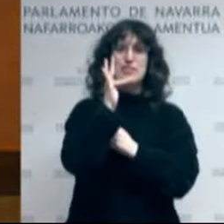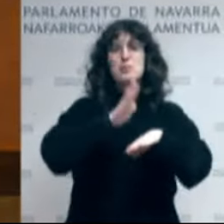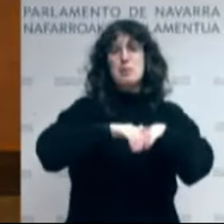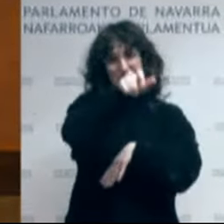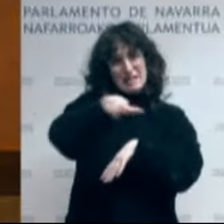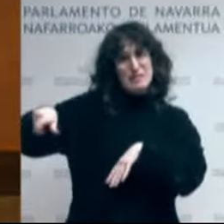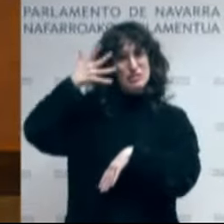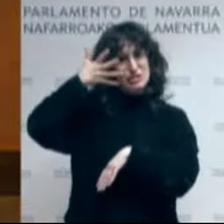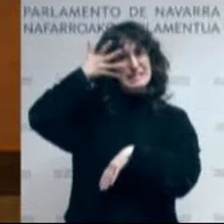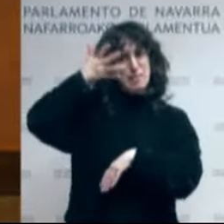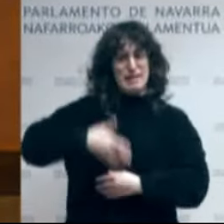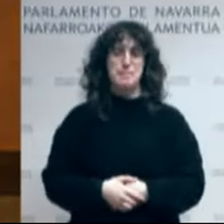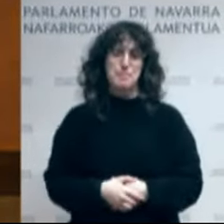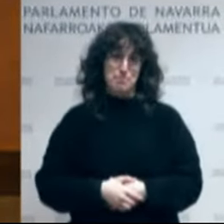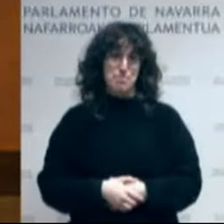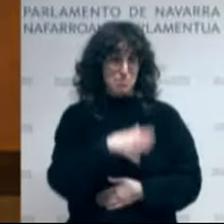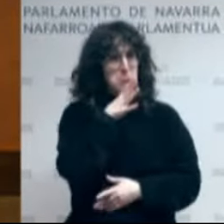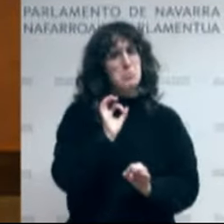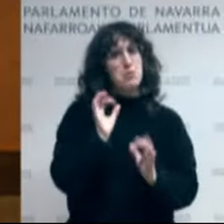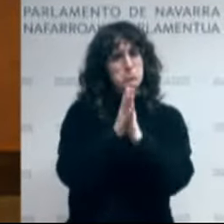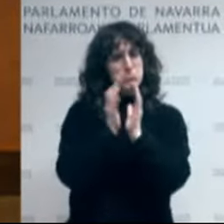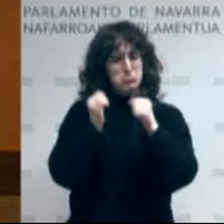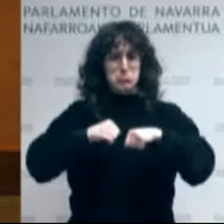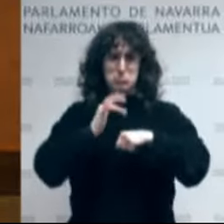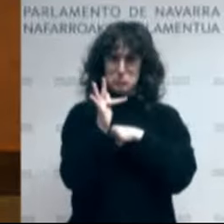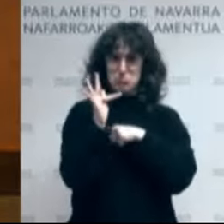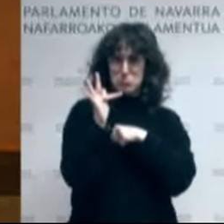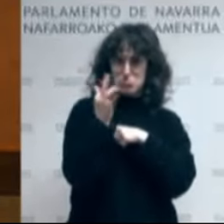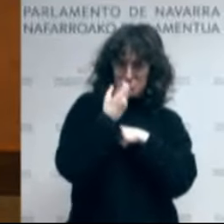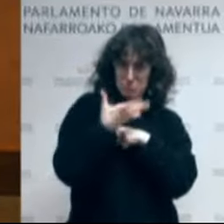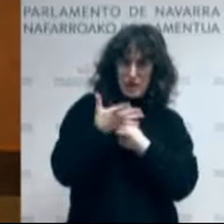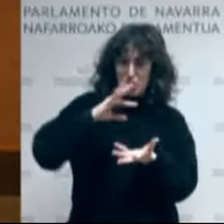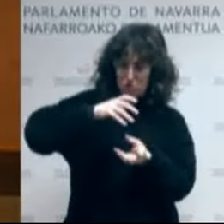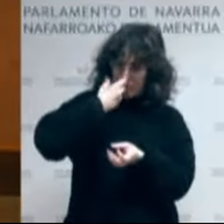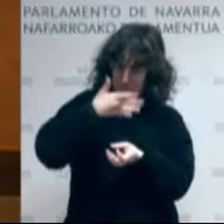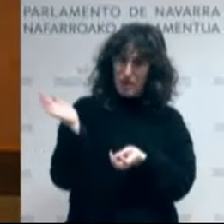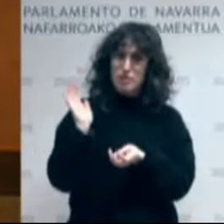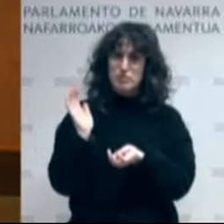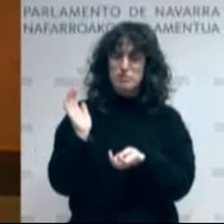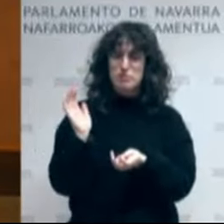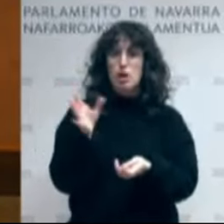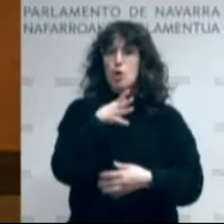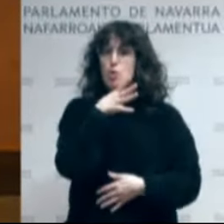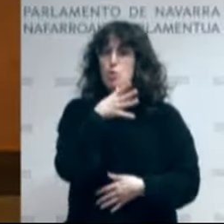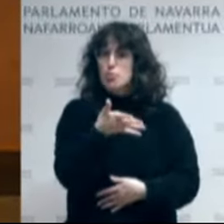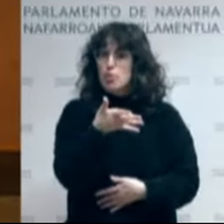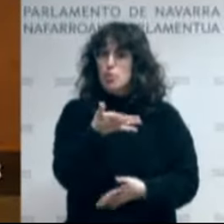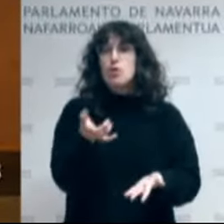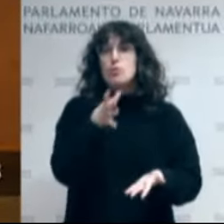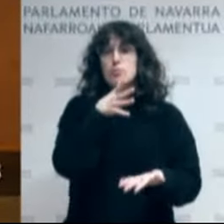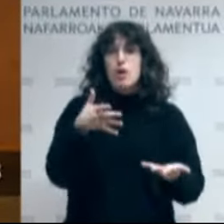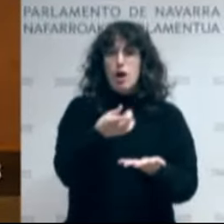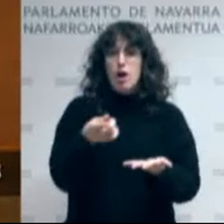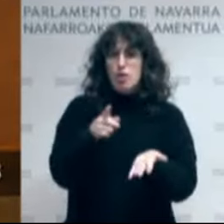hona da eta albiste hona da. Beste behin, erakutsi dugulako, posible dela